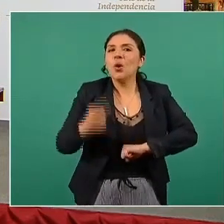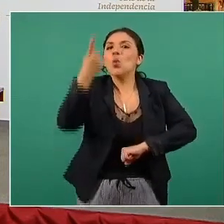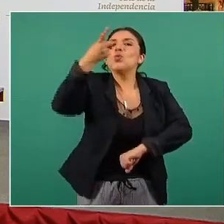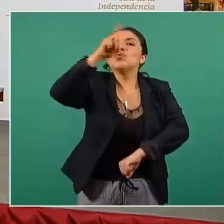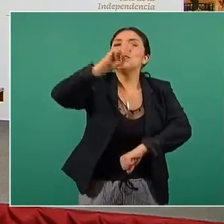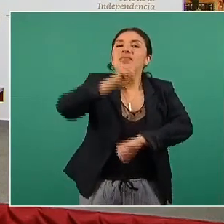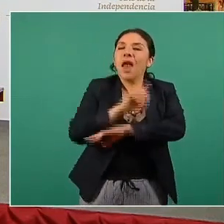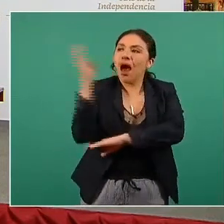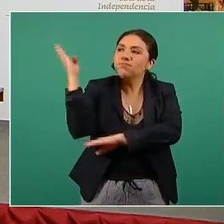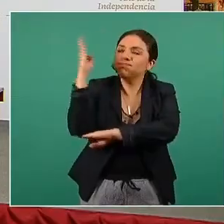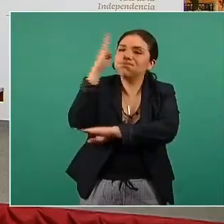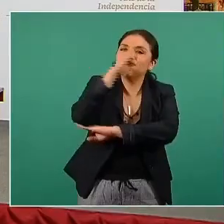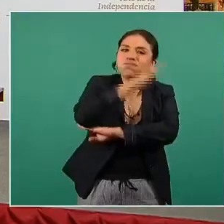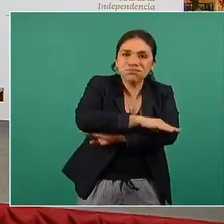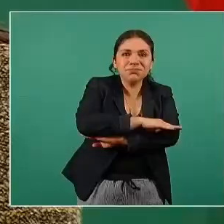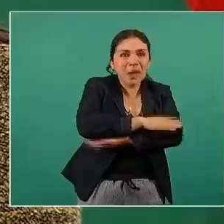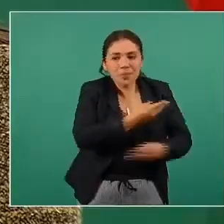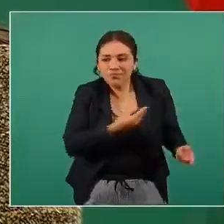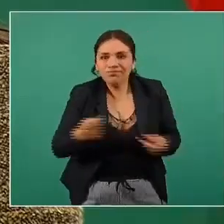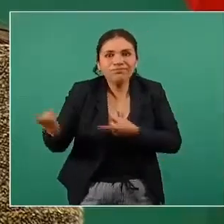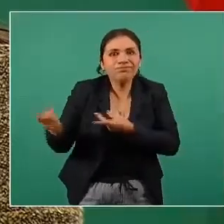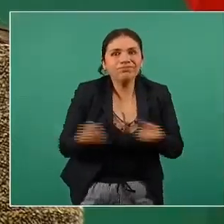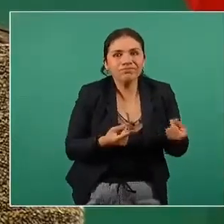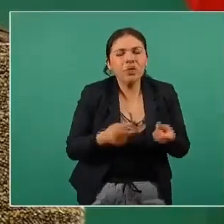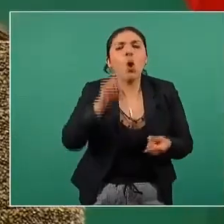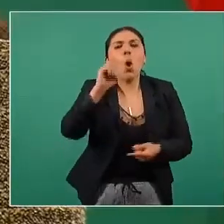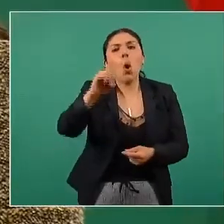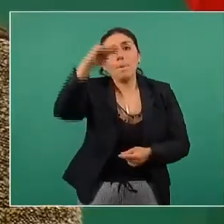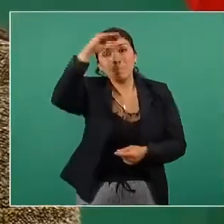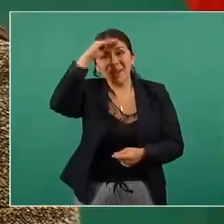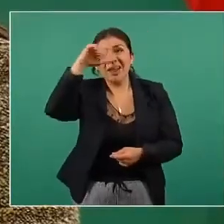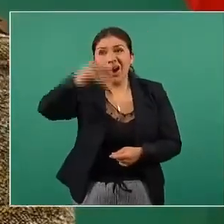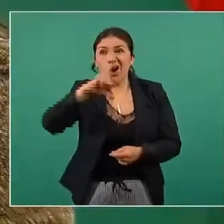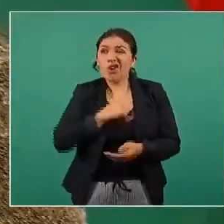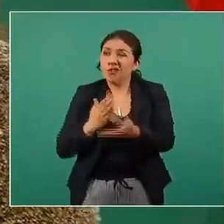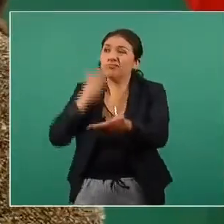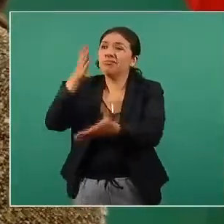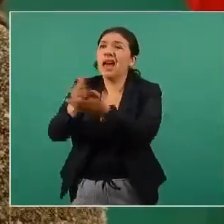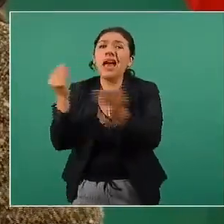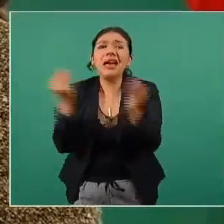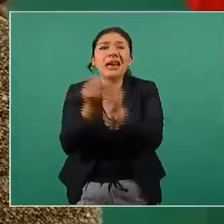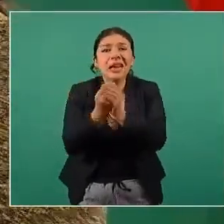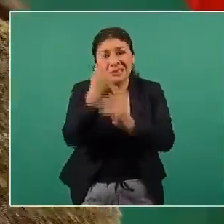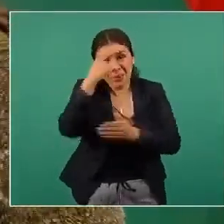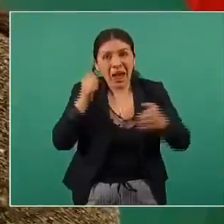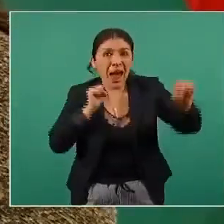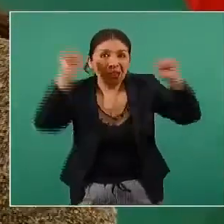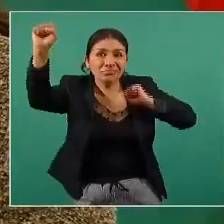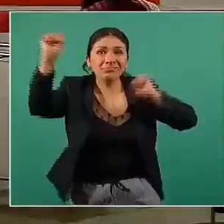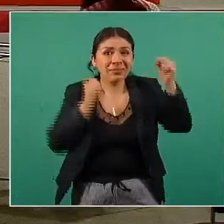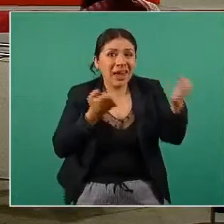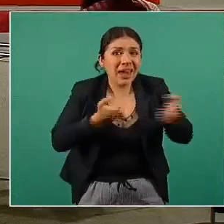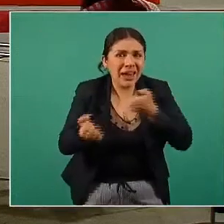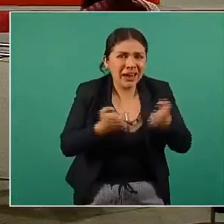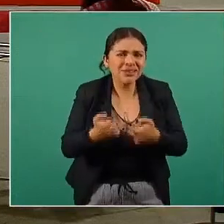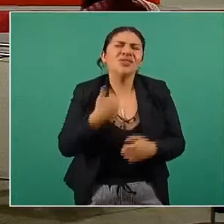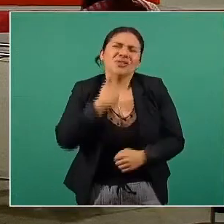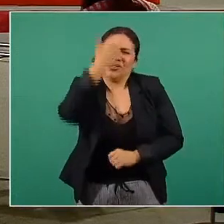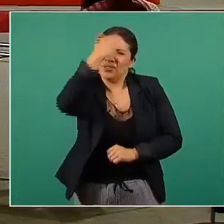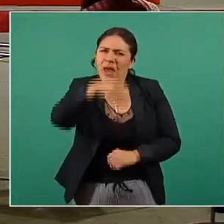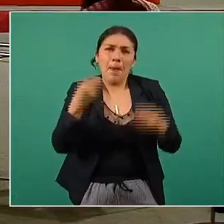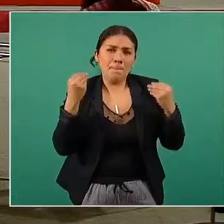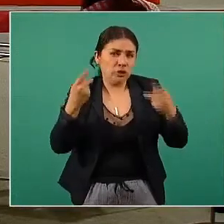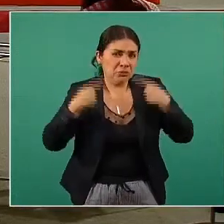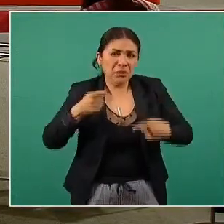del día y no necesariamente decir bueno ahora me voy a meter una clase de Zumba porque sabemos que no todas las personas tenemos